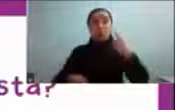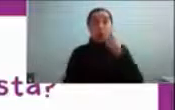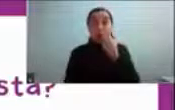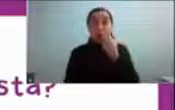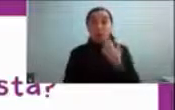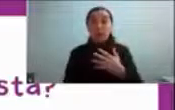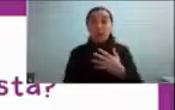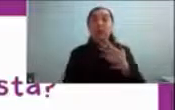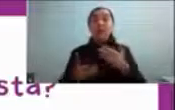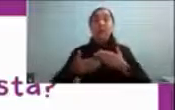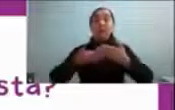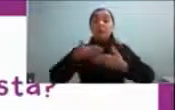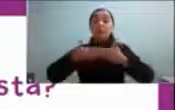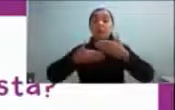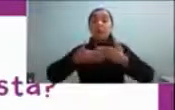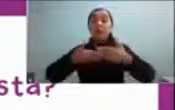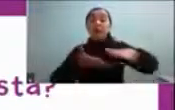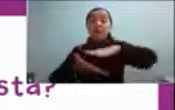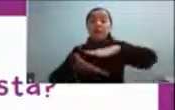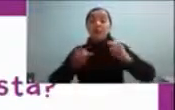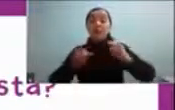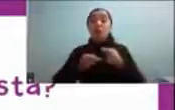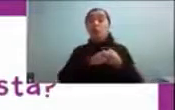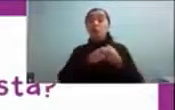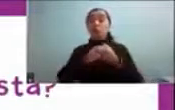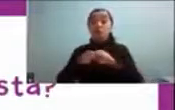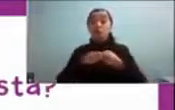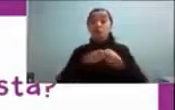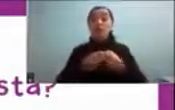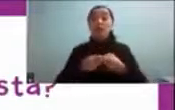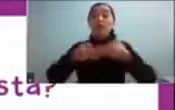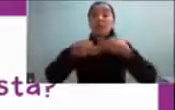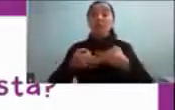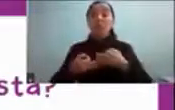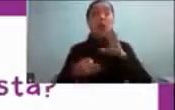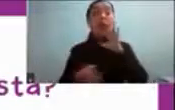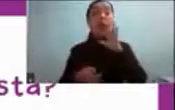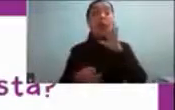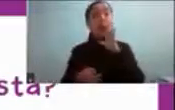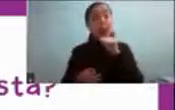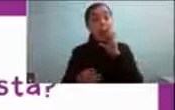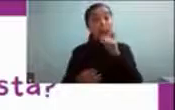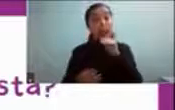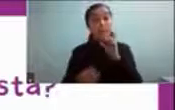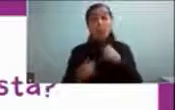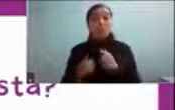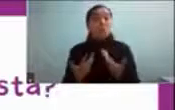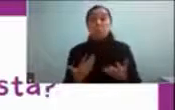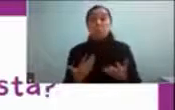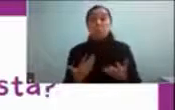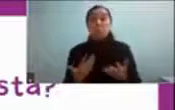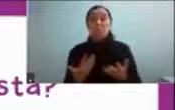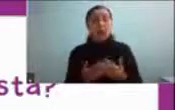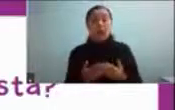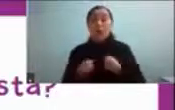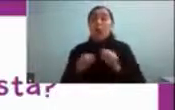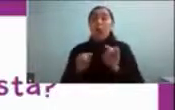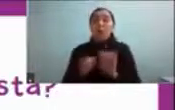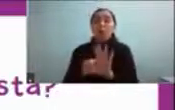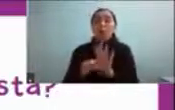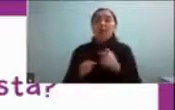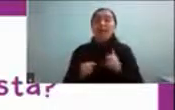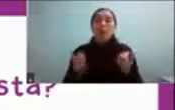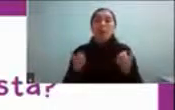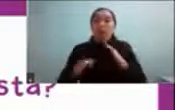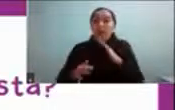espacios sociales seguros aunque uno puede ser como es hablar como habla de lo que le interesa hablar y que da igual si te mueves raro